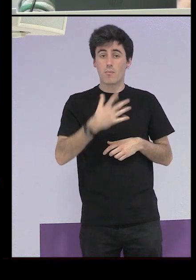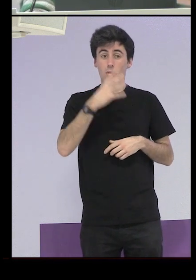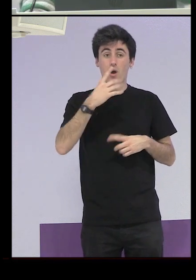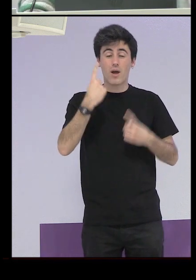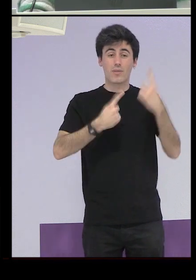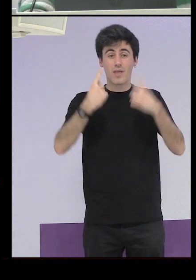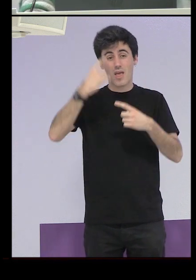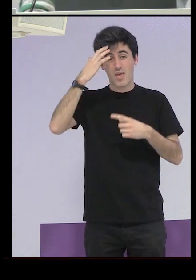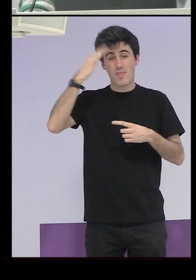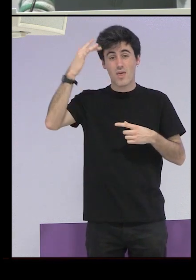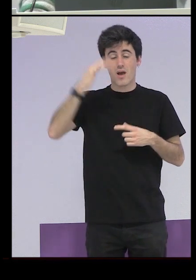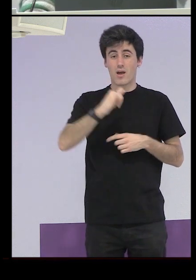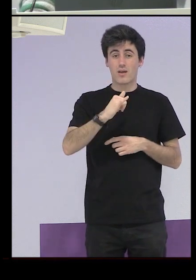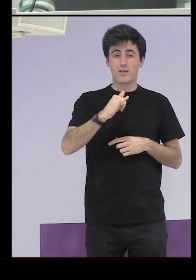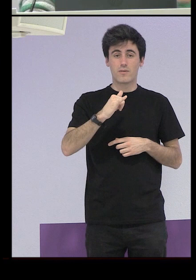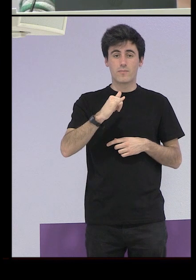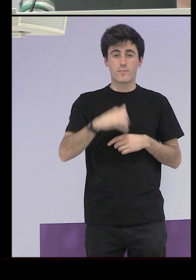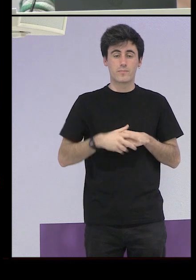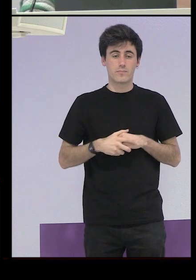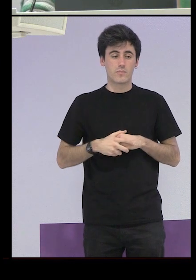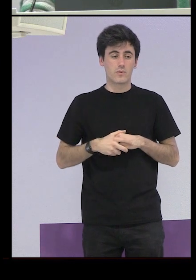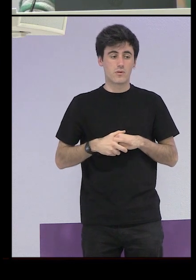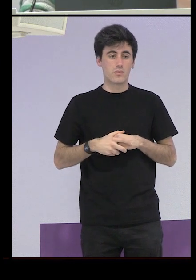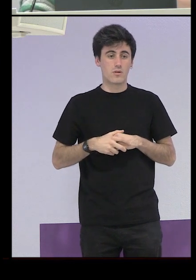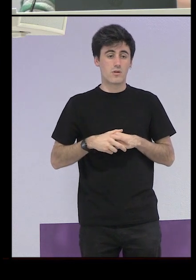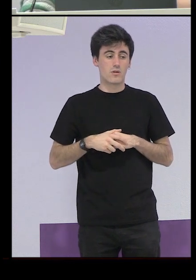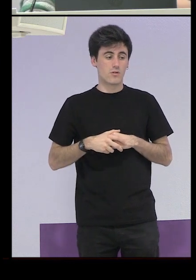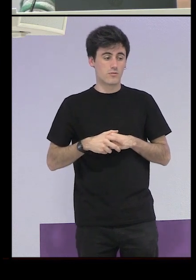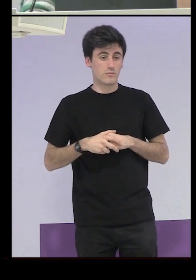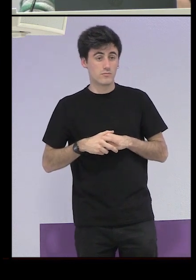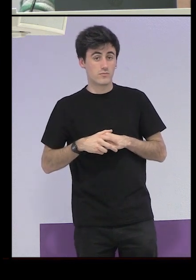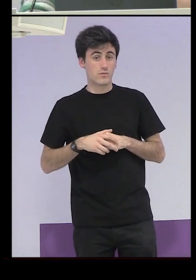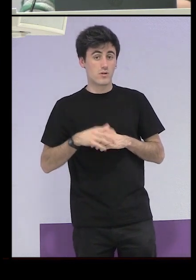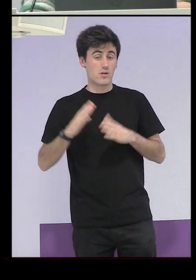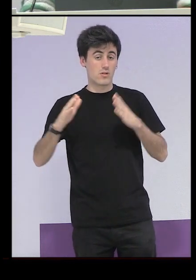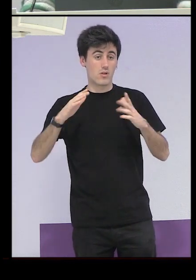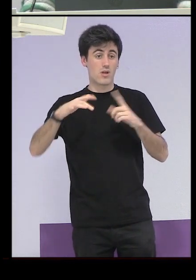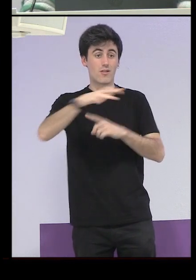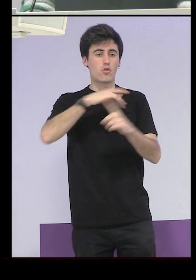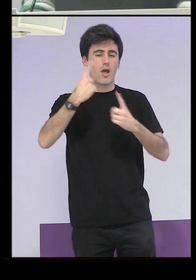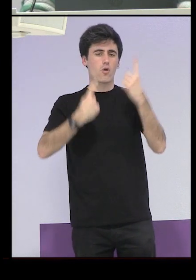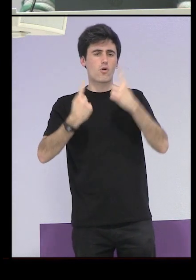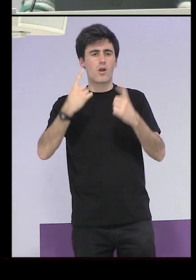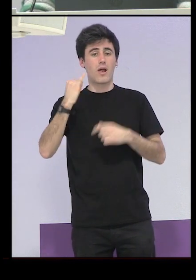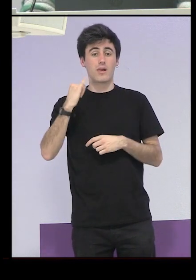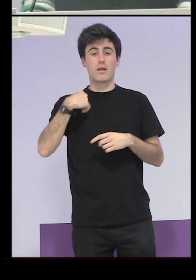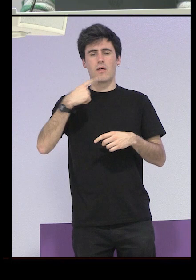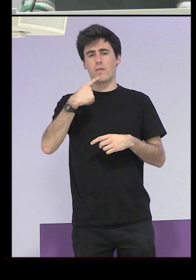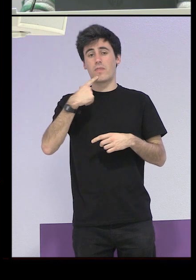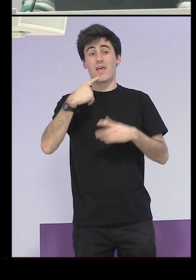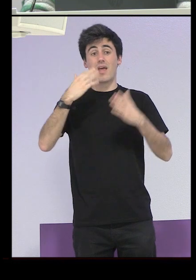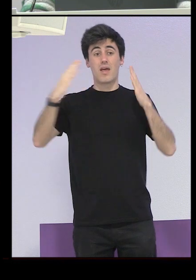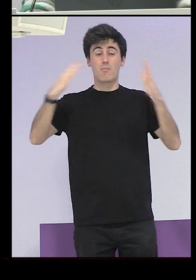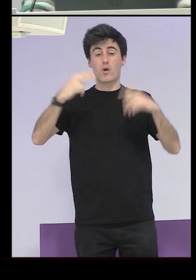yo creo en ciertos entornos en los nuestros vamos de que las lesbianas no fueron tan represaliadas durante la